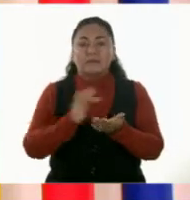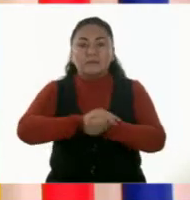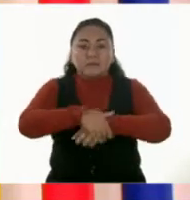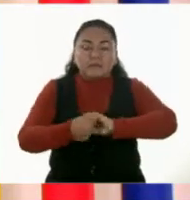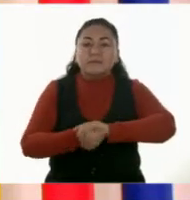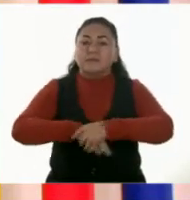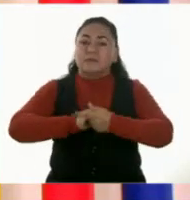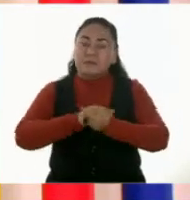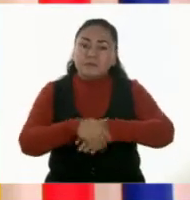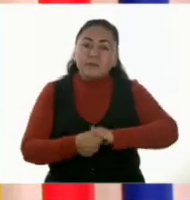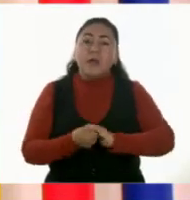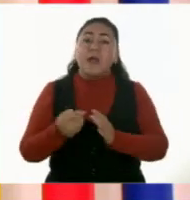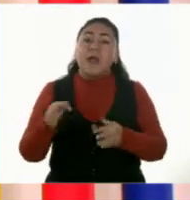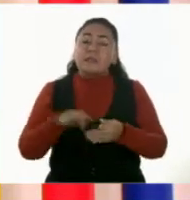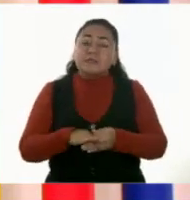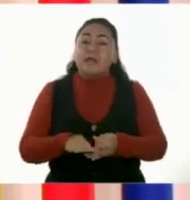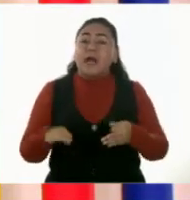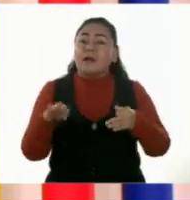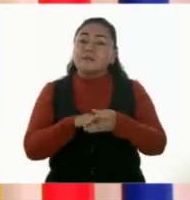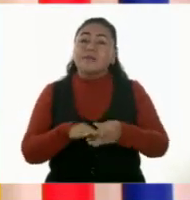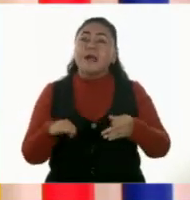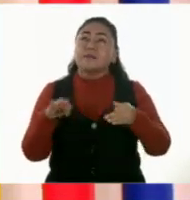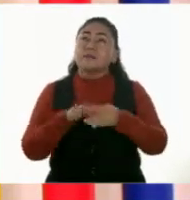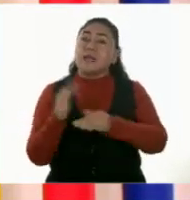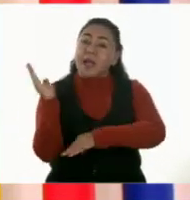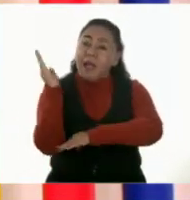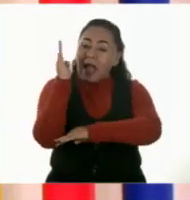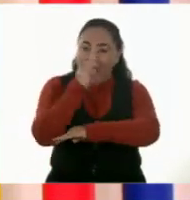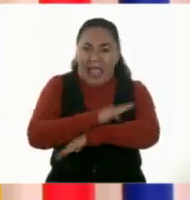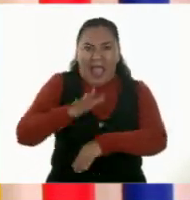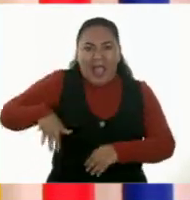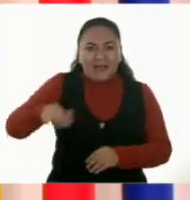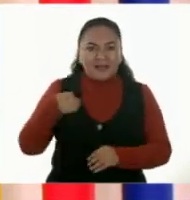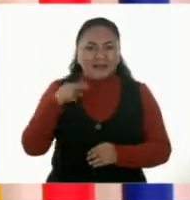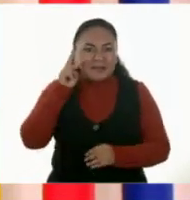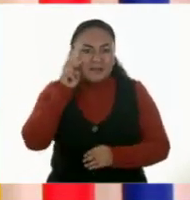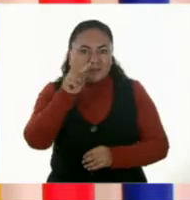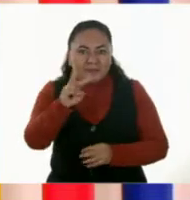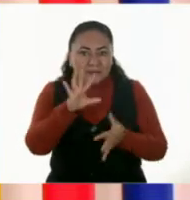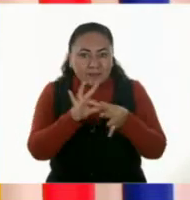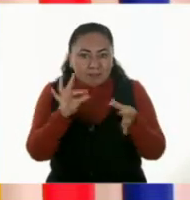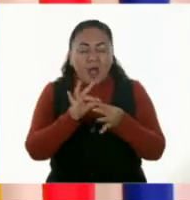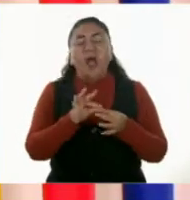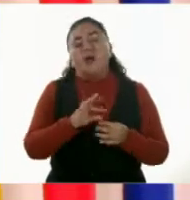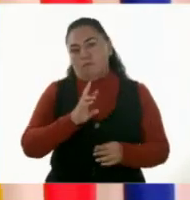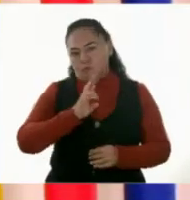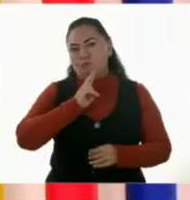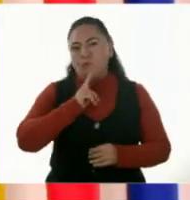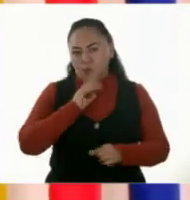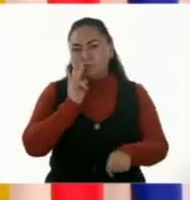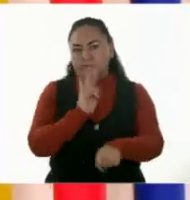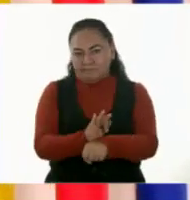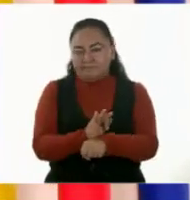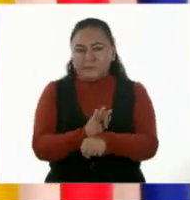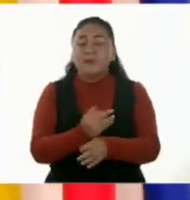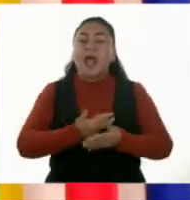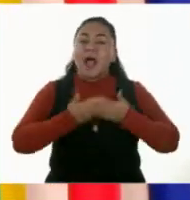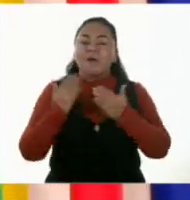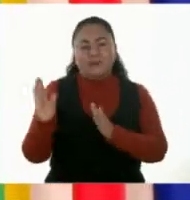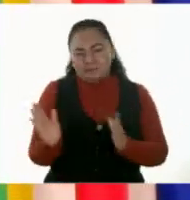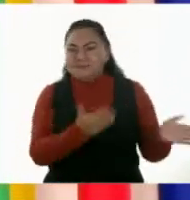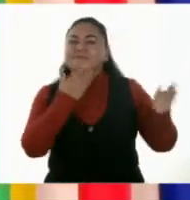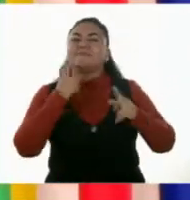de manos y mientras más veces lo hagamos durante el día, como acabamos de ver y escuchar, siempre será mucho mejor. Pero bueno, pasemos a las